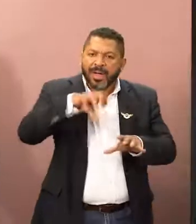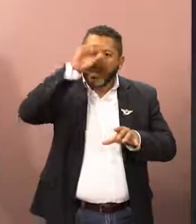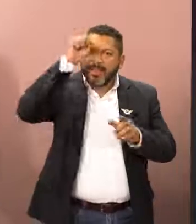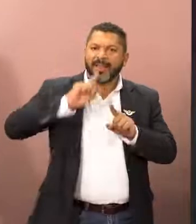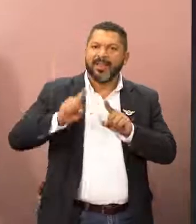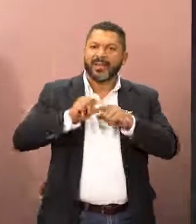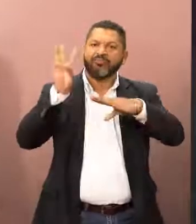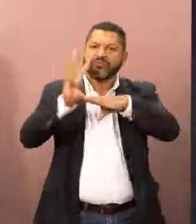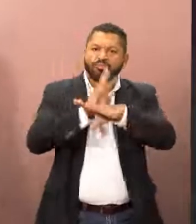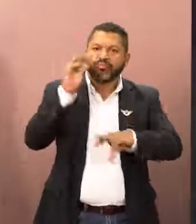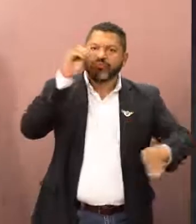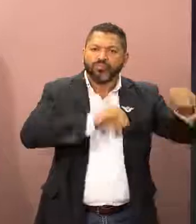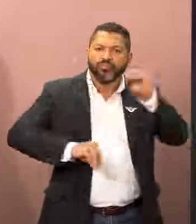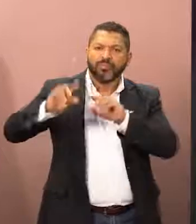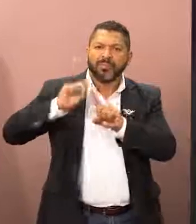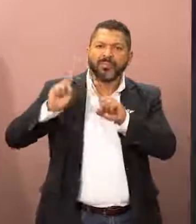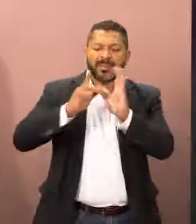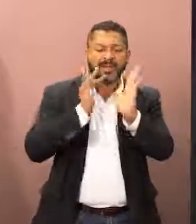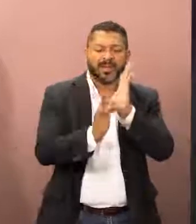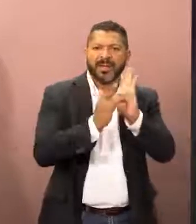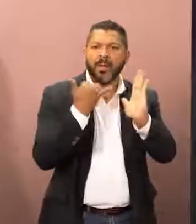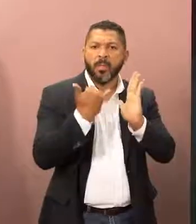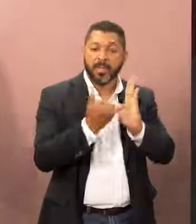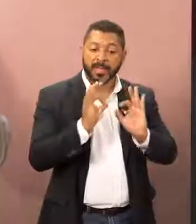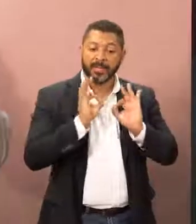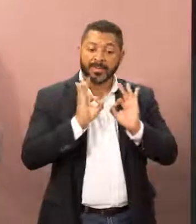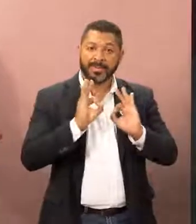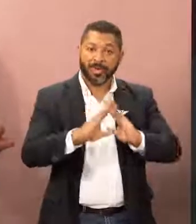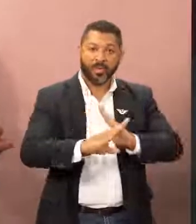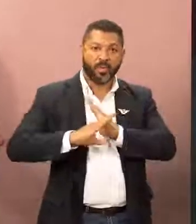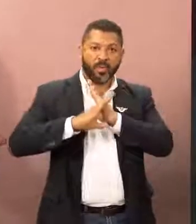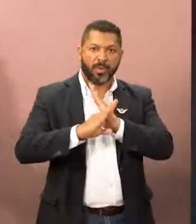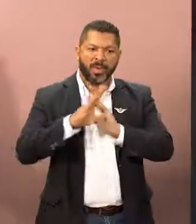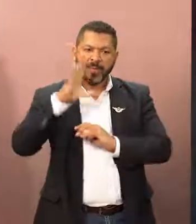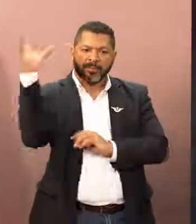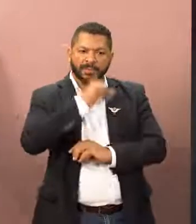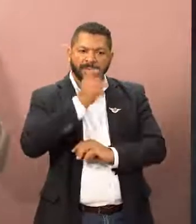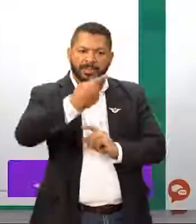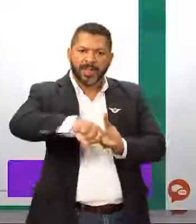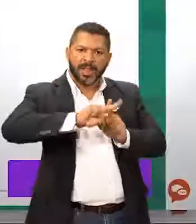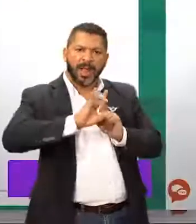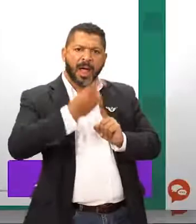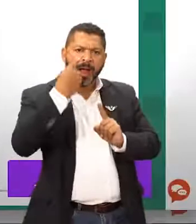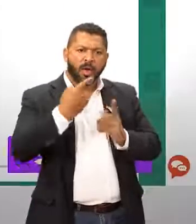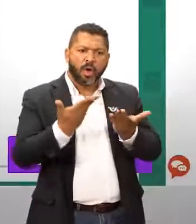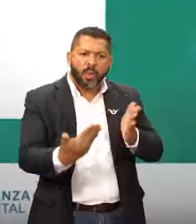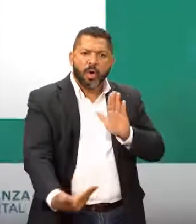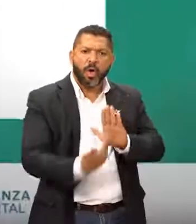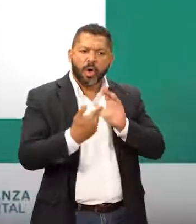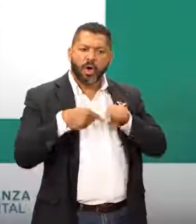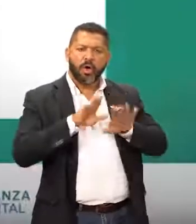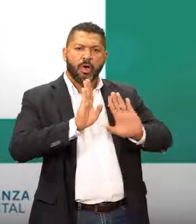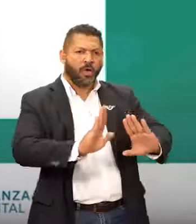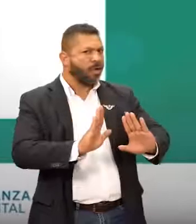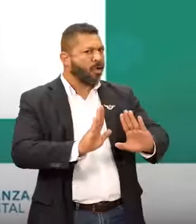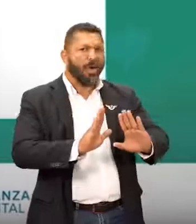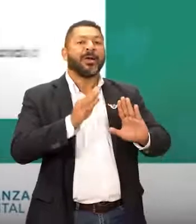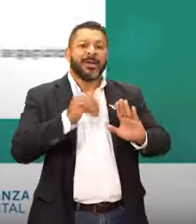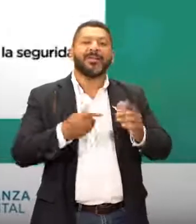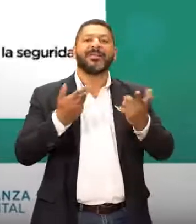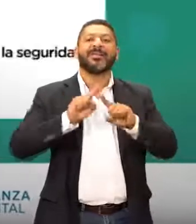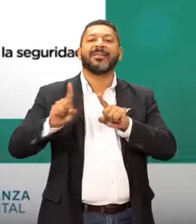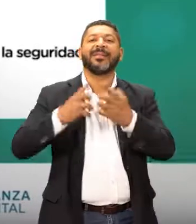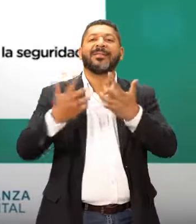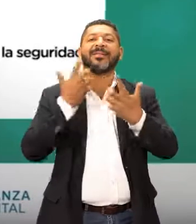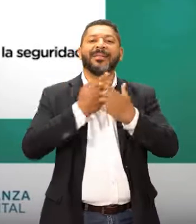Aquí aprenderás a hacer uso de plataformas, equipos y dispositivos móviles de forma segura, identificando amenazas y riesgos existentes en la